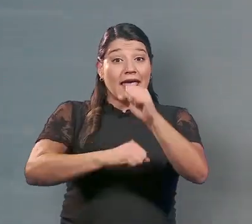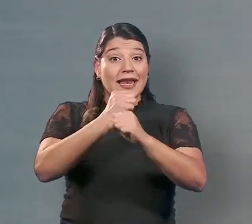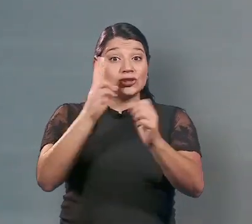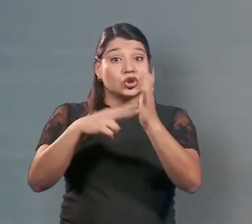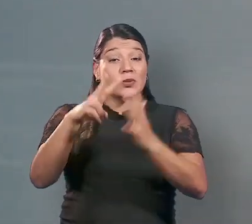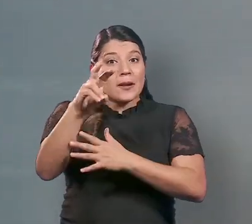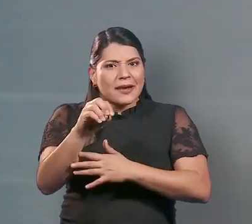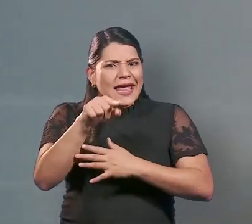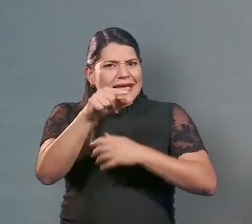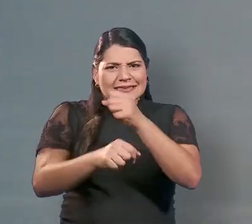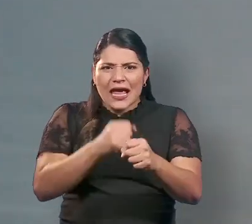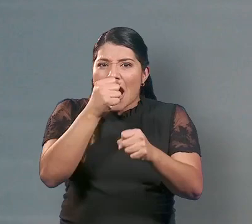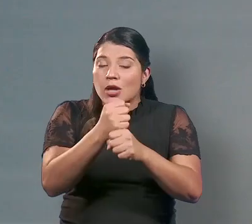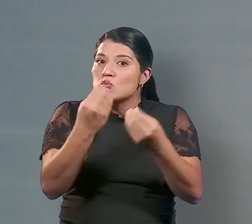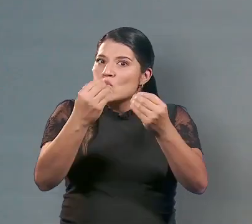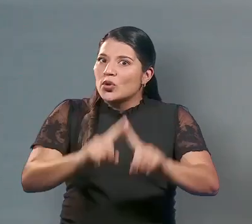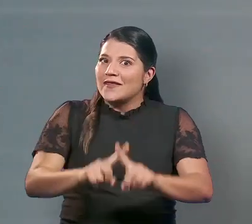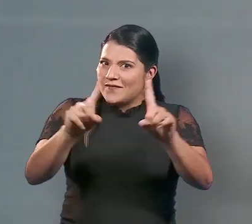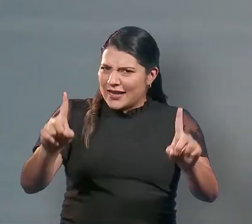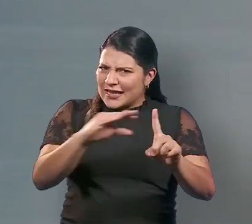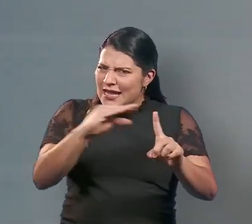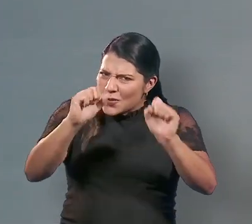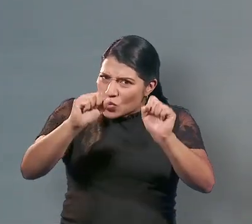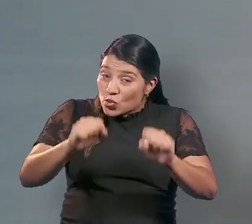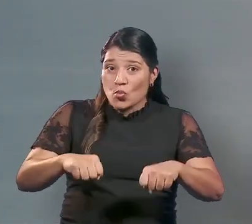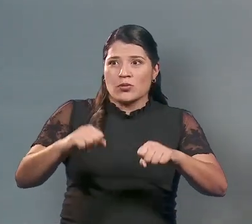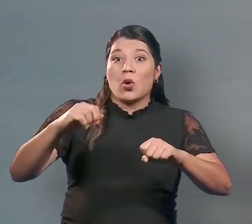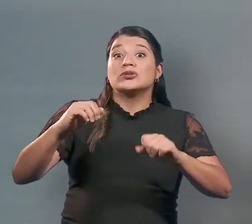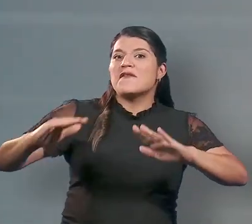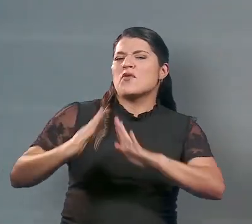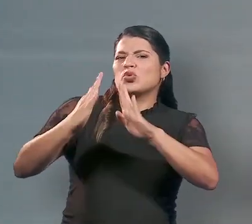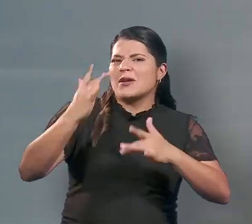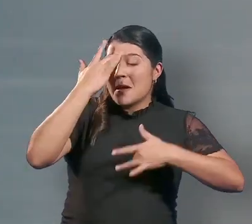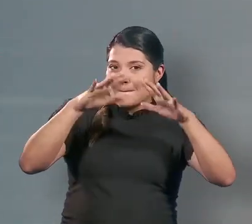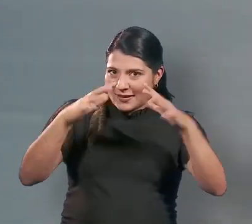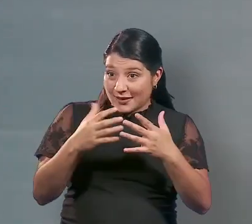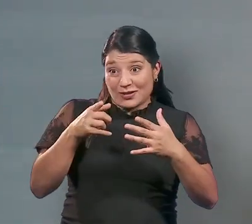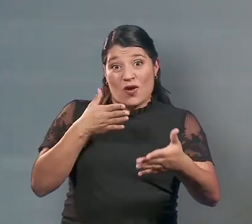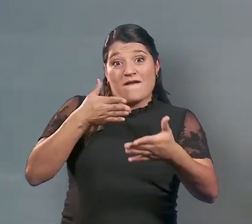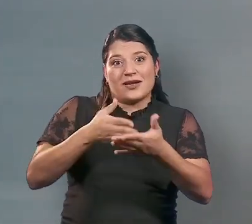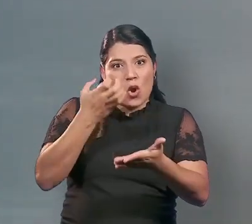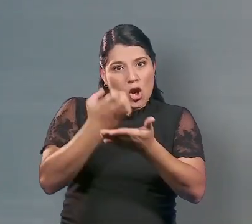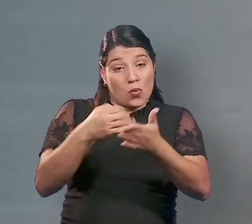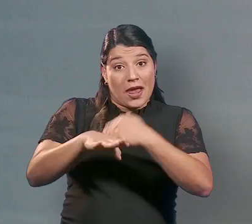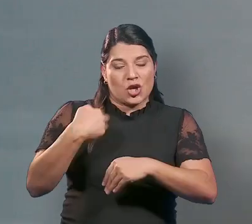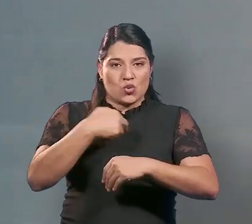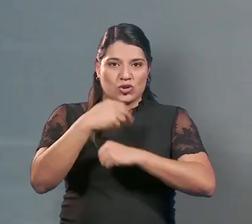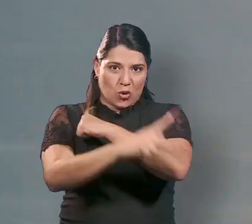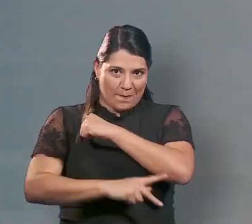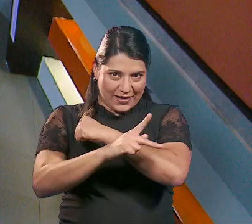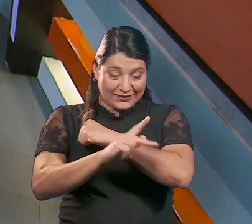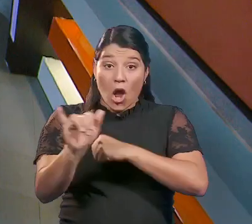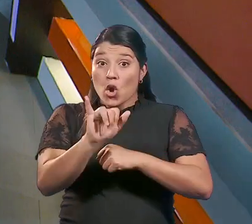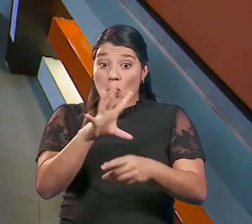año 2020 fue un año absolutamente diferente donde afrontamos una pandemia que, como dijimos, afectó la economía de nuestro